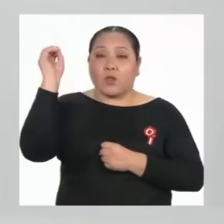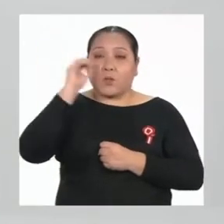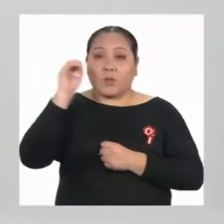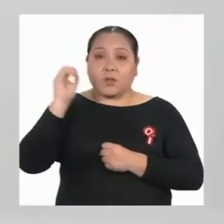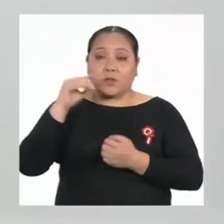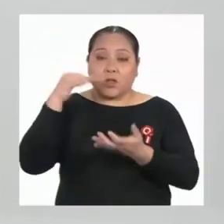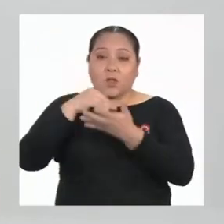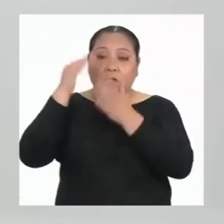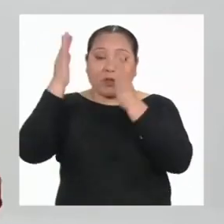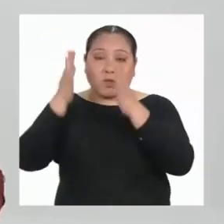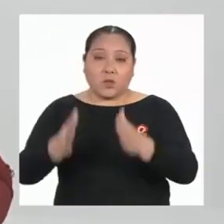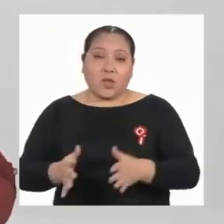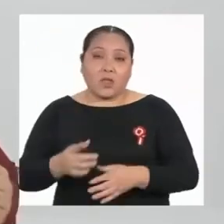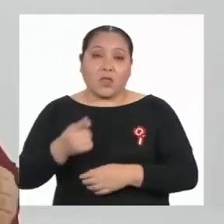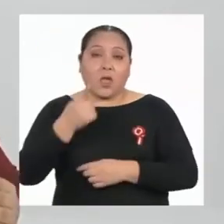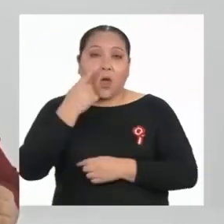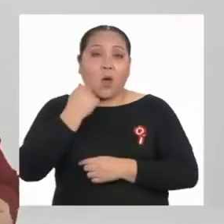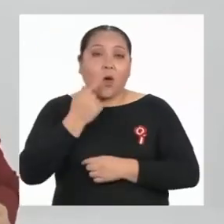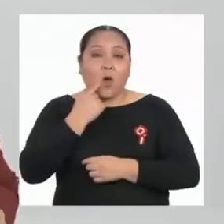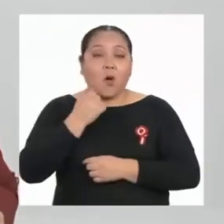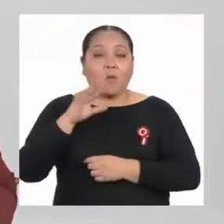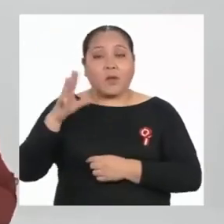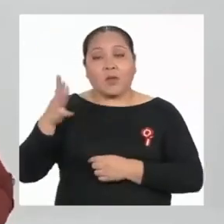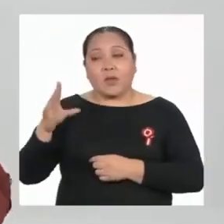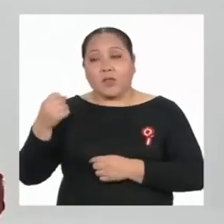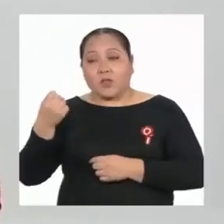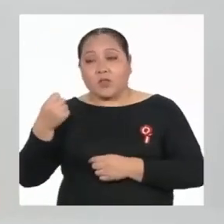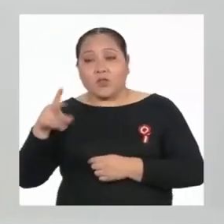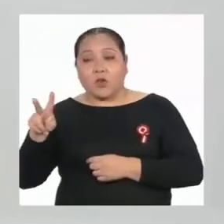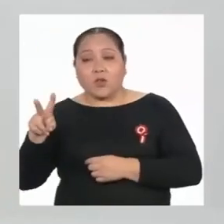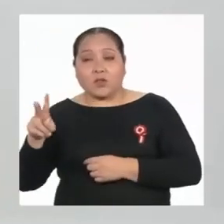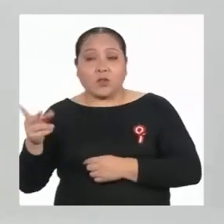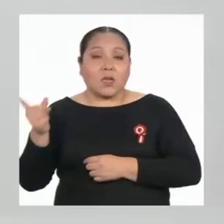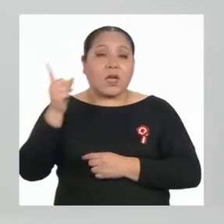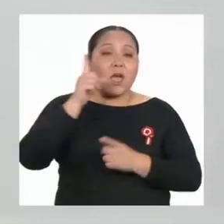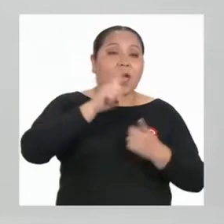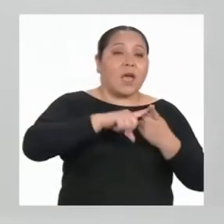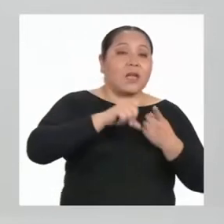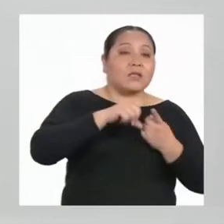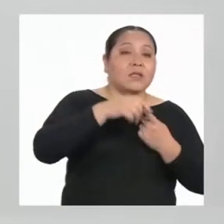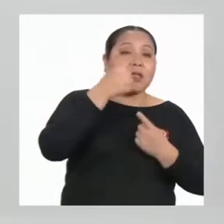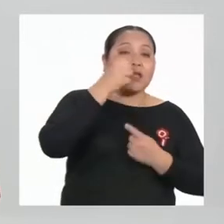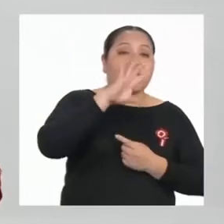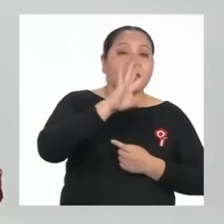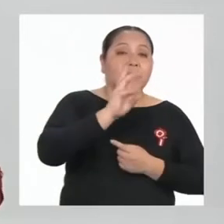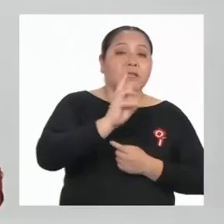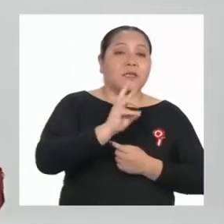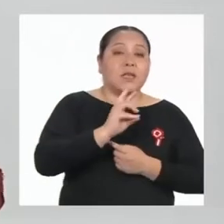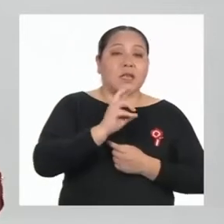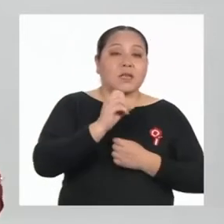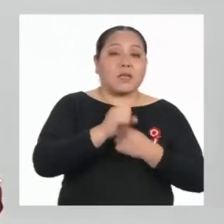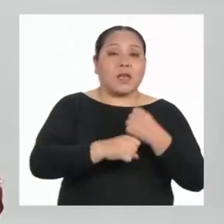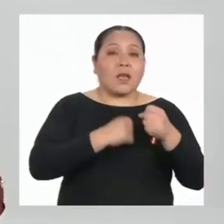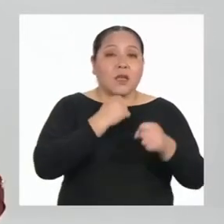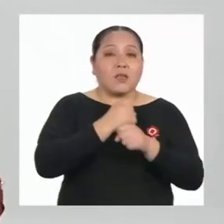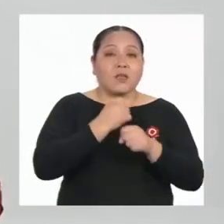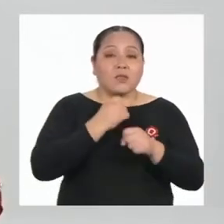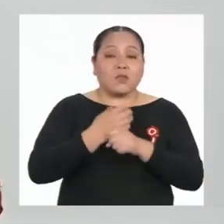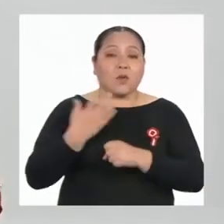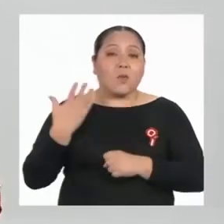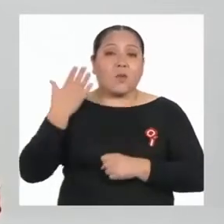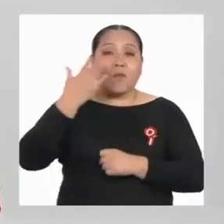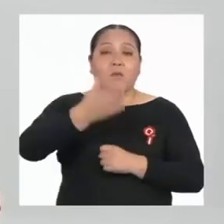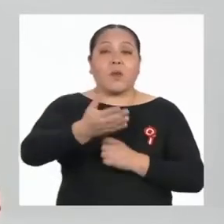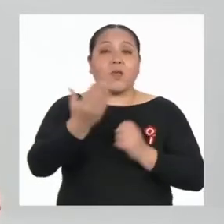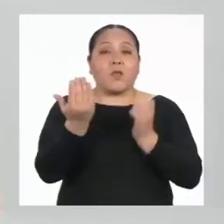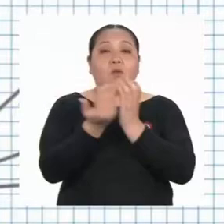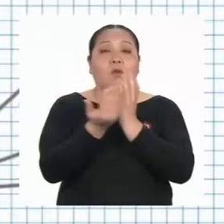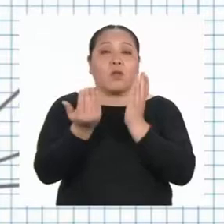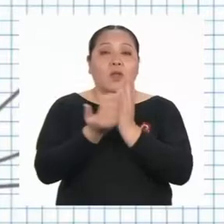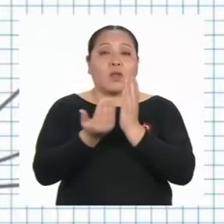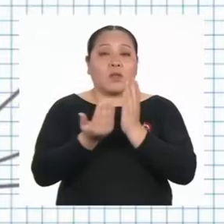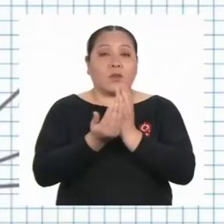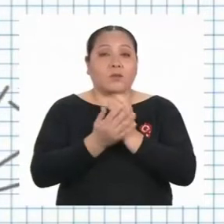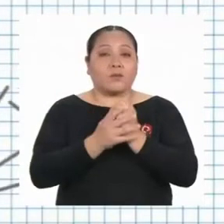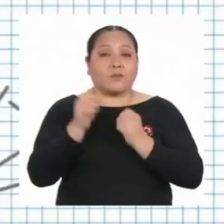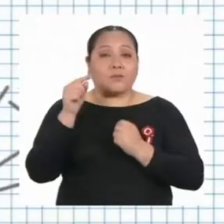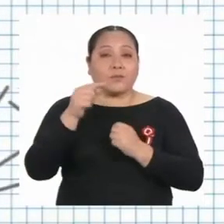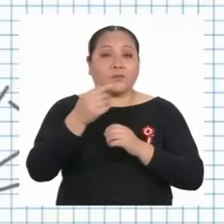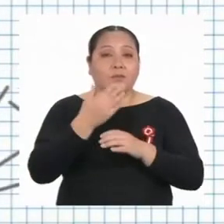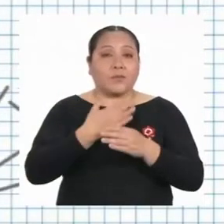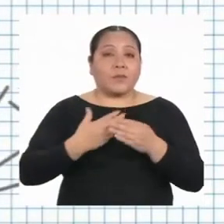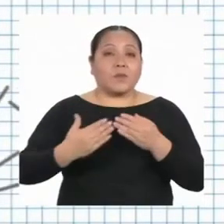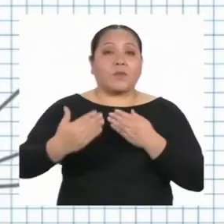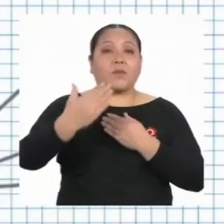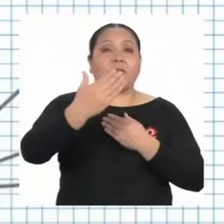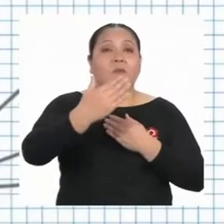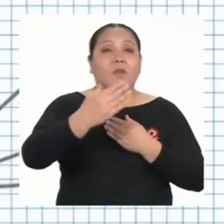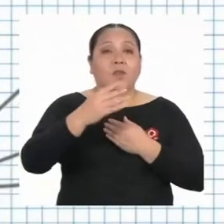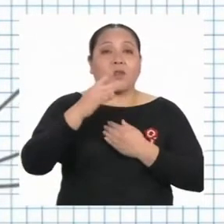estudiantes varones entre los 12 y 16 años asisten a una institución educativa frente al